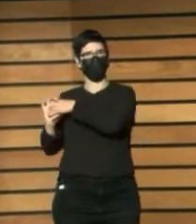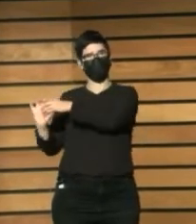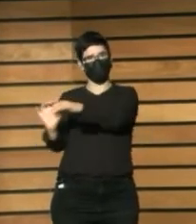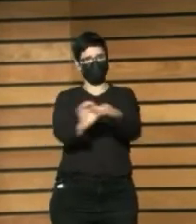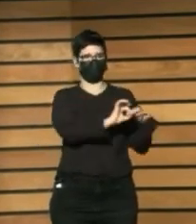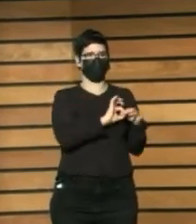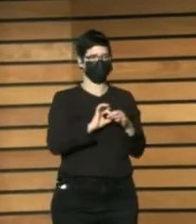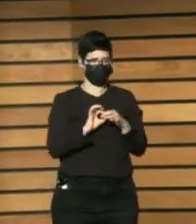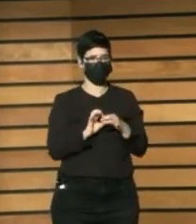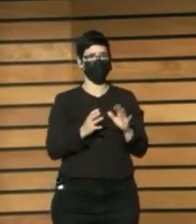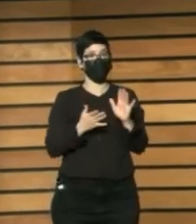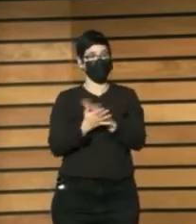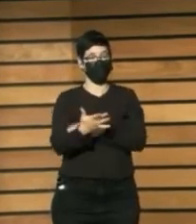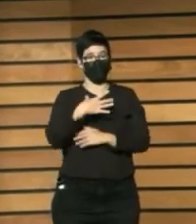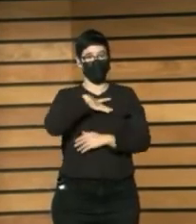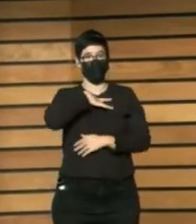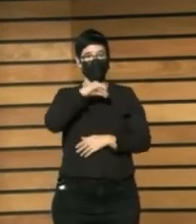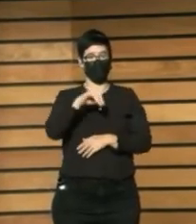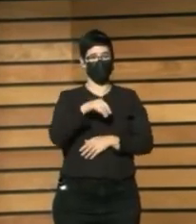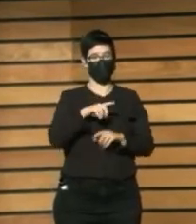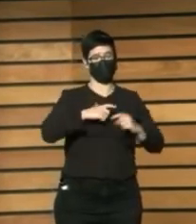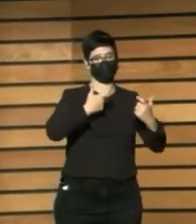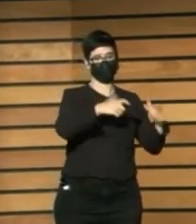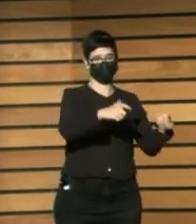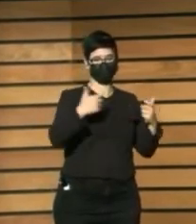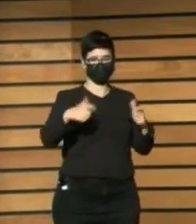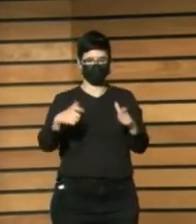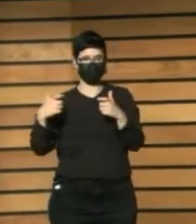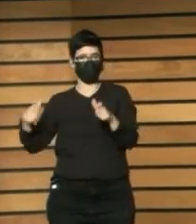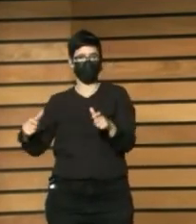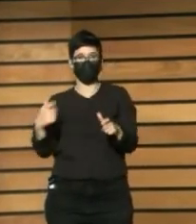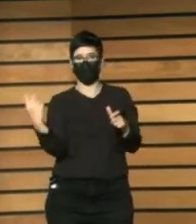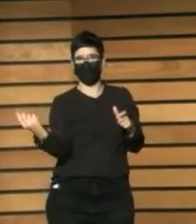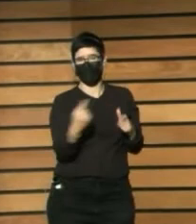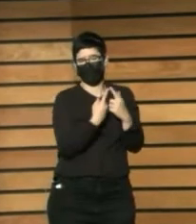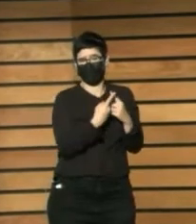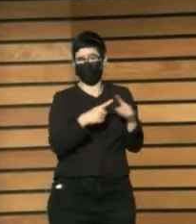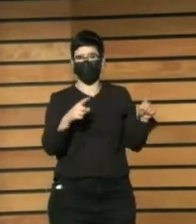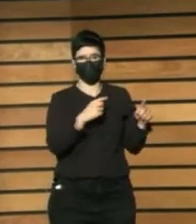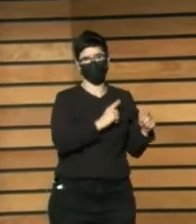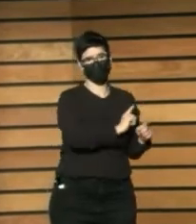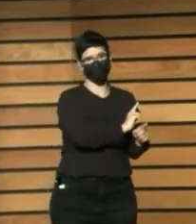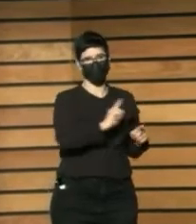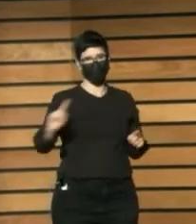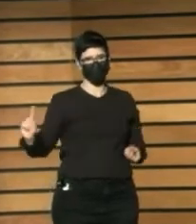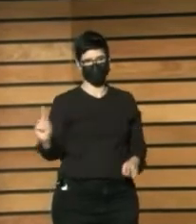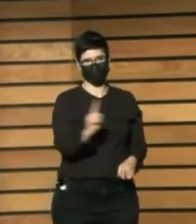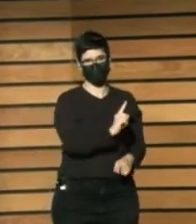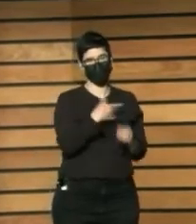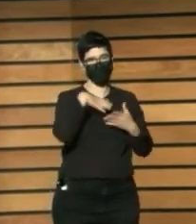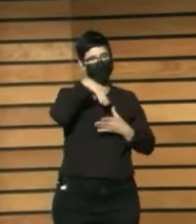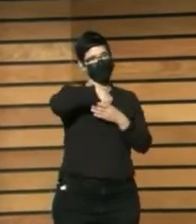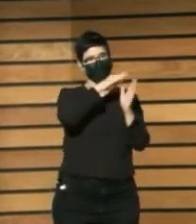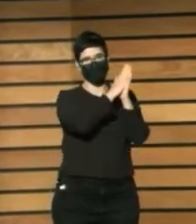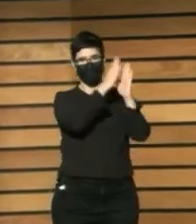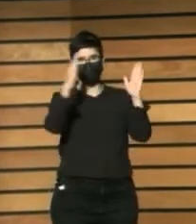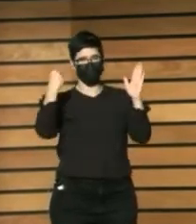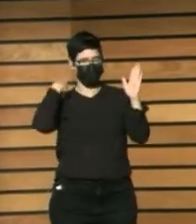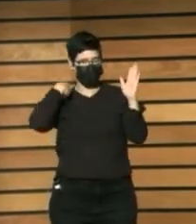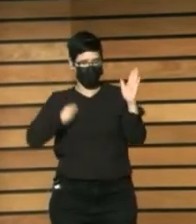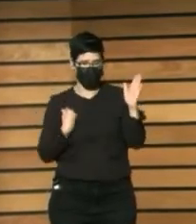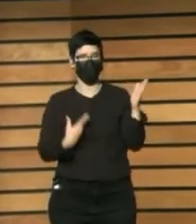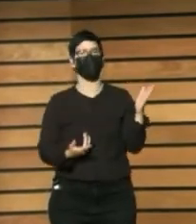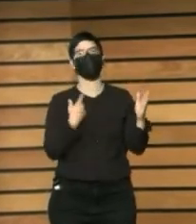Por lo tanto Se puede mover Entre las distintas Esferas De la vida Y los distintos Papeles De la vida Y recuerdo Que una vez En una biblioteca Donde